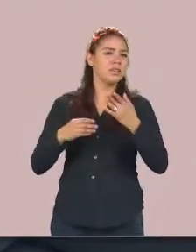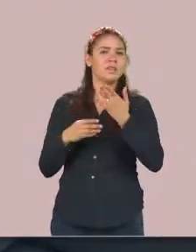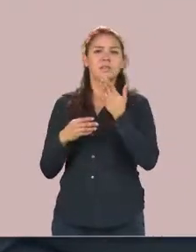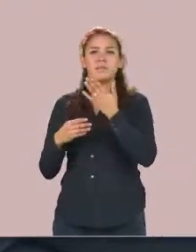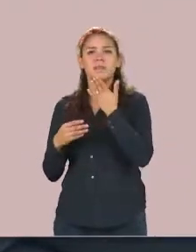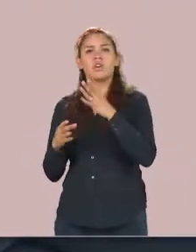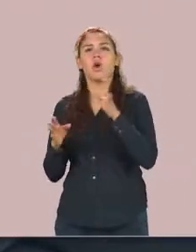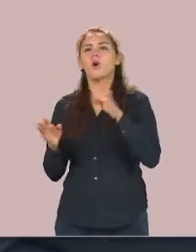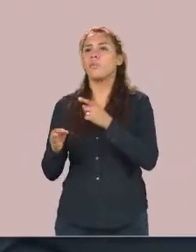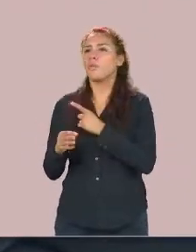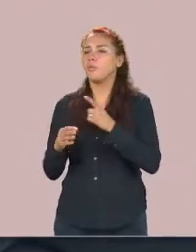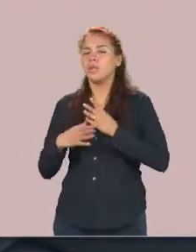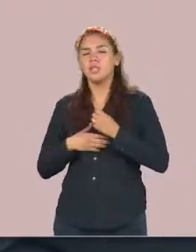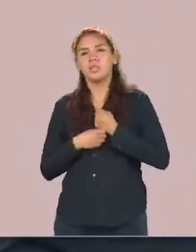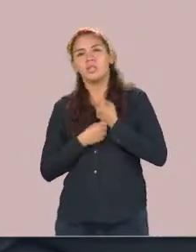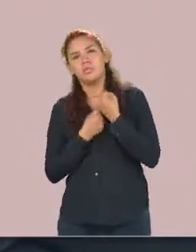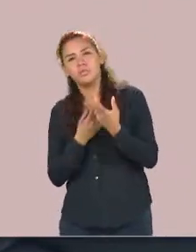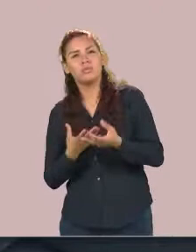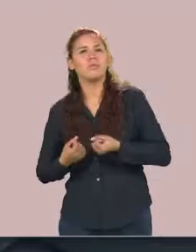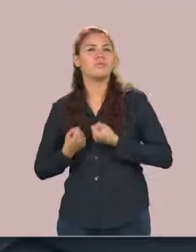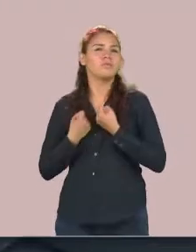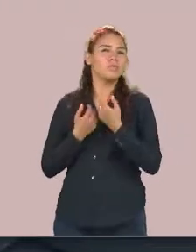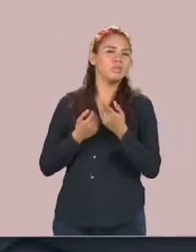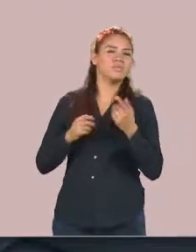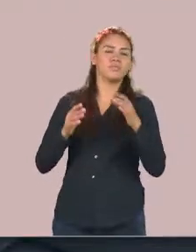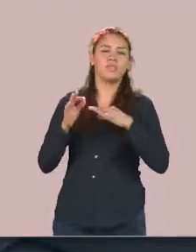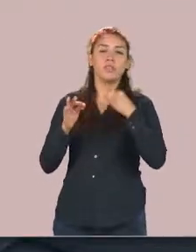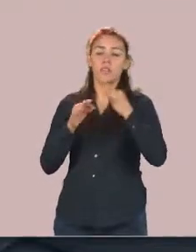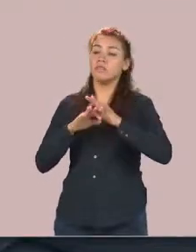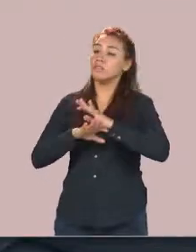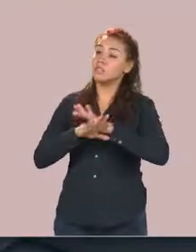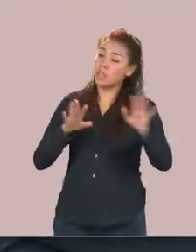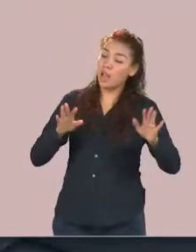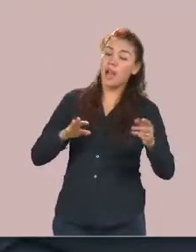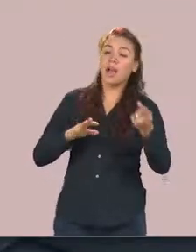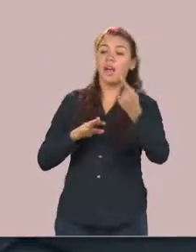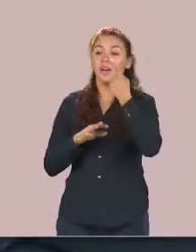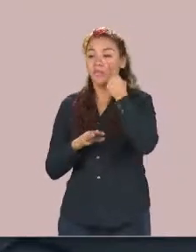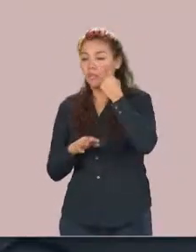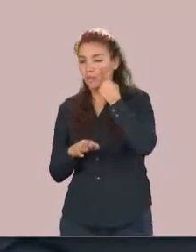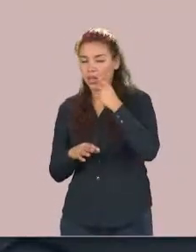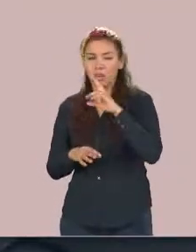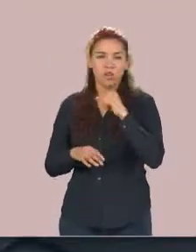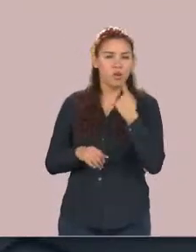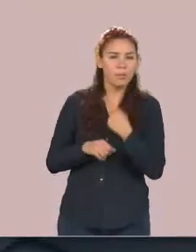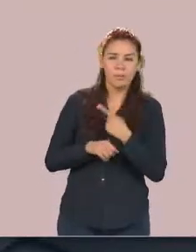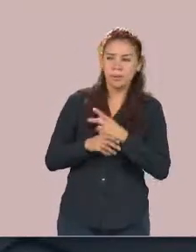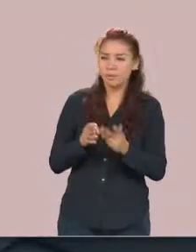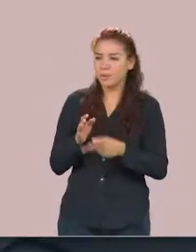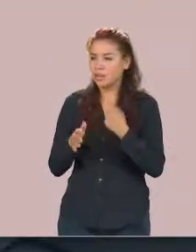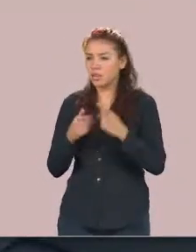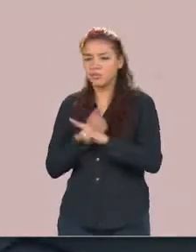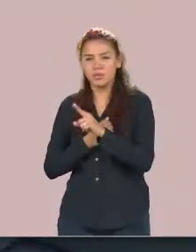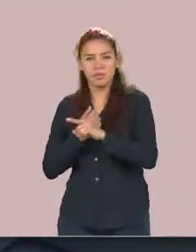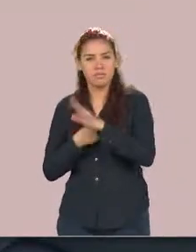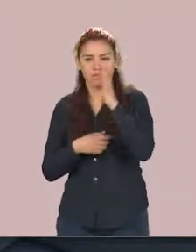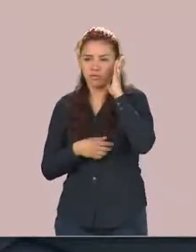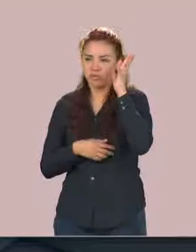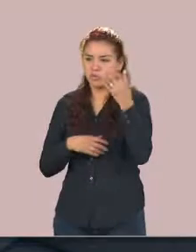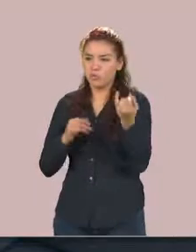miedos y bueno y sobre la marcha hacerle ver que ni es la primera vez que se le presenta un problema una pérdida